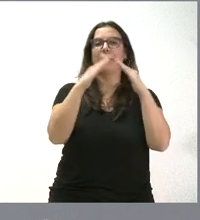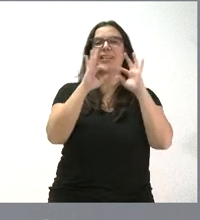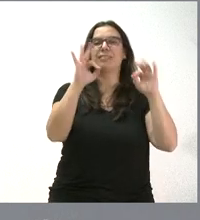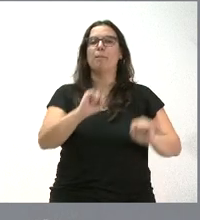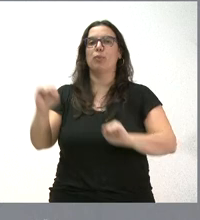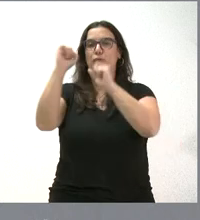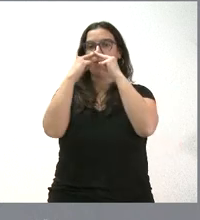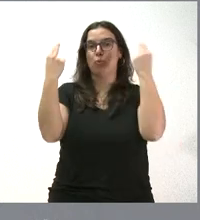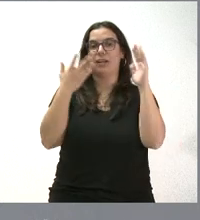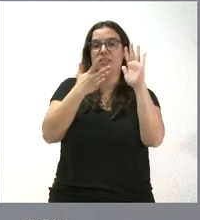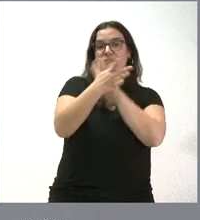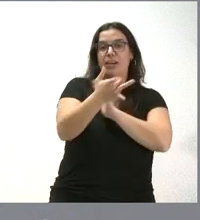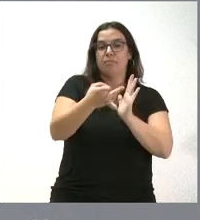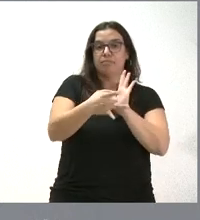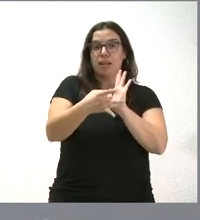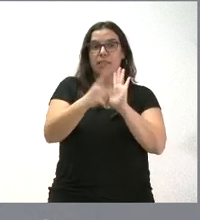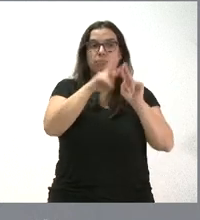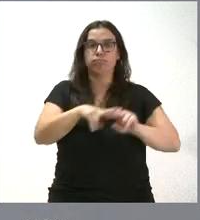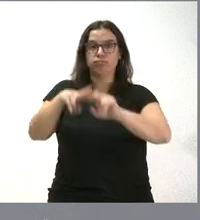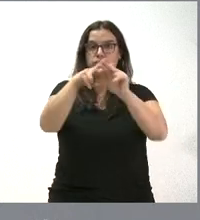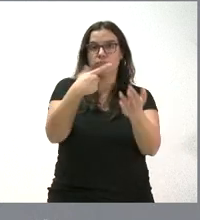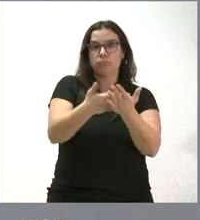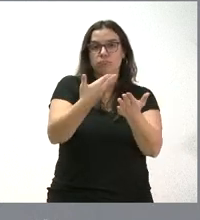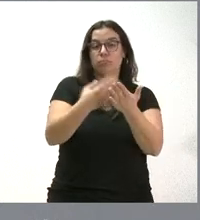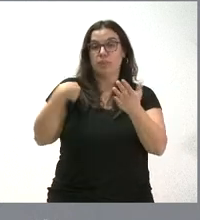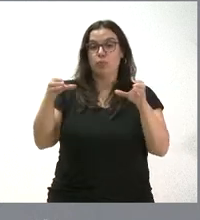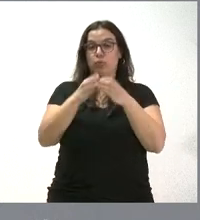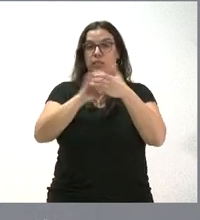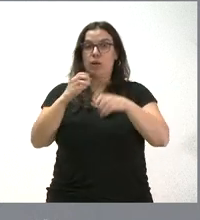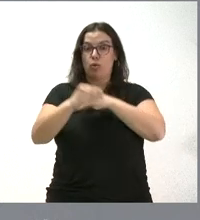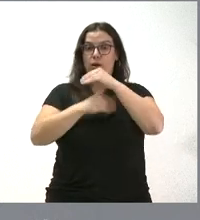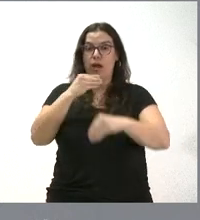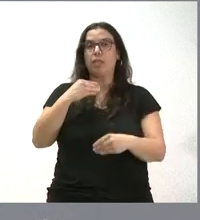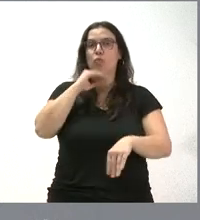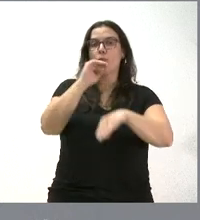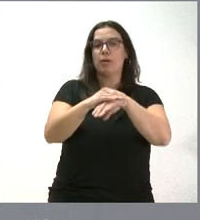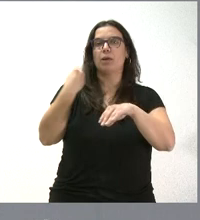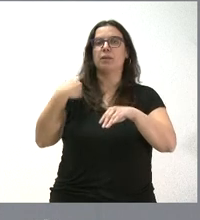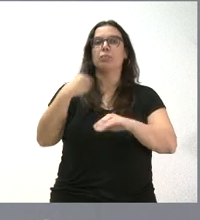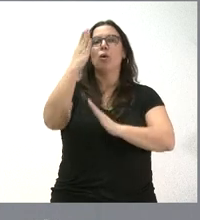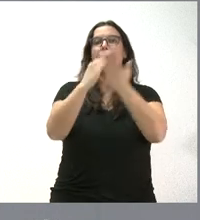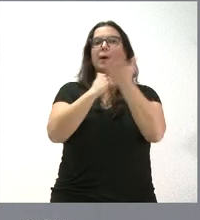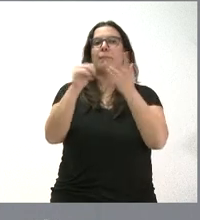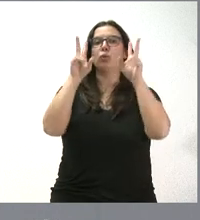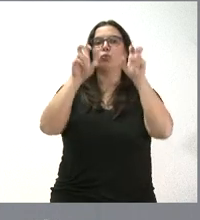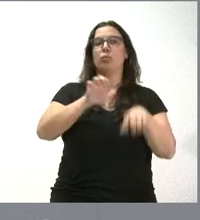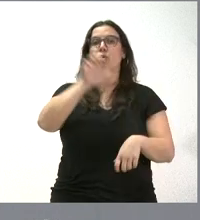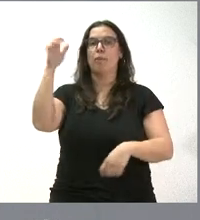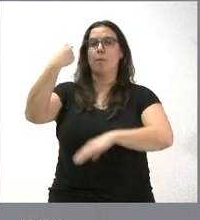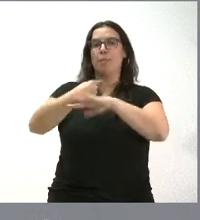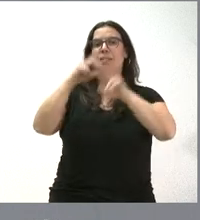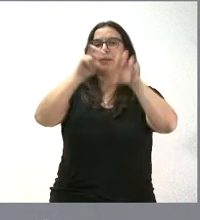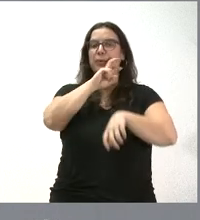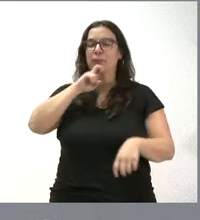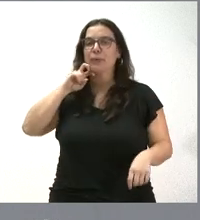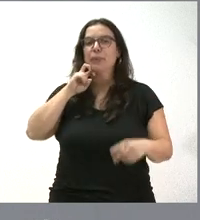Es la identificación de la calidad de viviendas de protección pública promovidas por la Junta de Castilla y León y el cumplimiento de los nuevos parámetros europeos sobre sostenibilidad. Incluye la